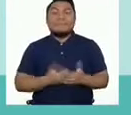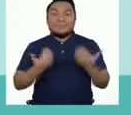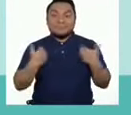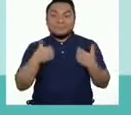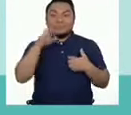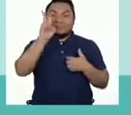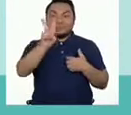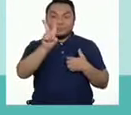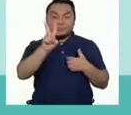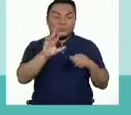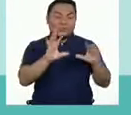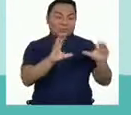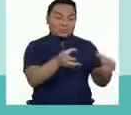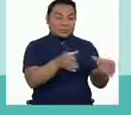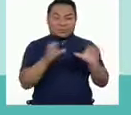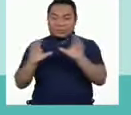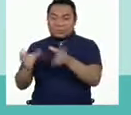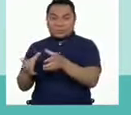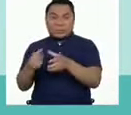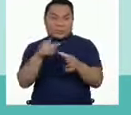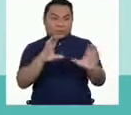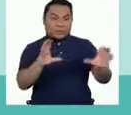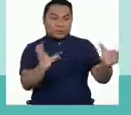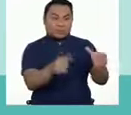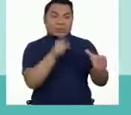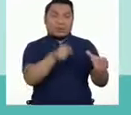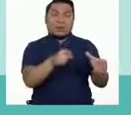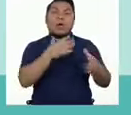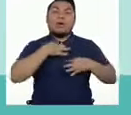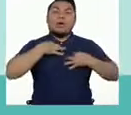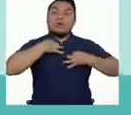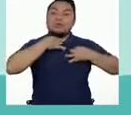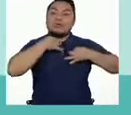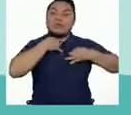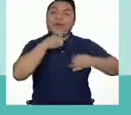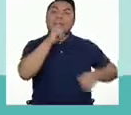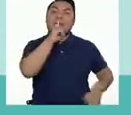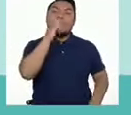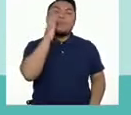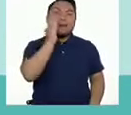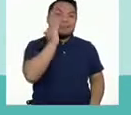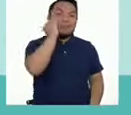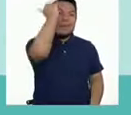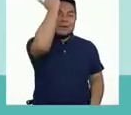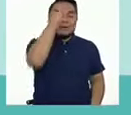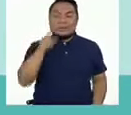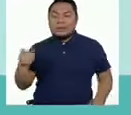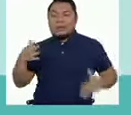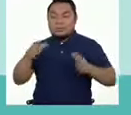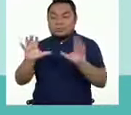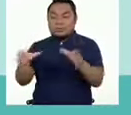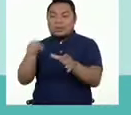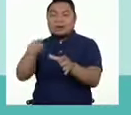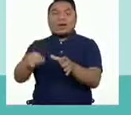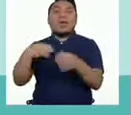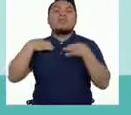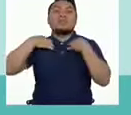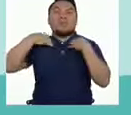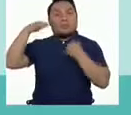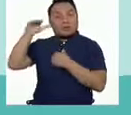Tenemos dos grupos distintos. Un grupo es para la ropa de los padres de David y otro grupo es para la ropa de David.